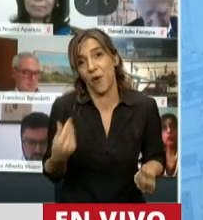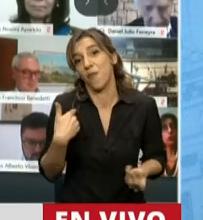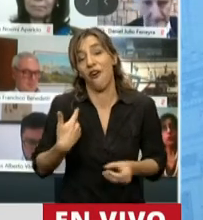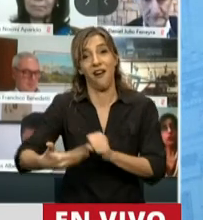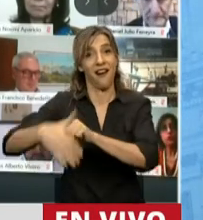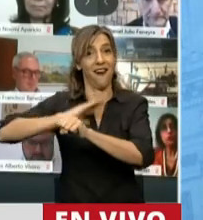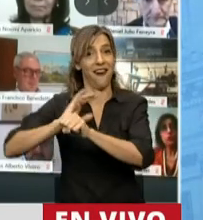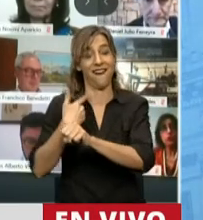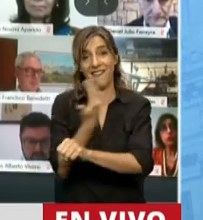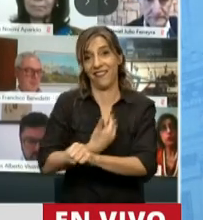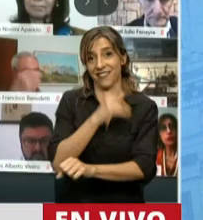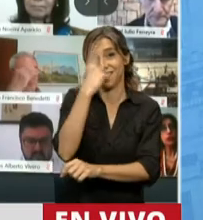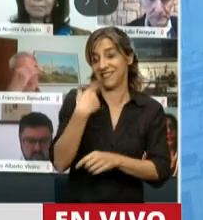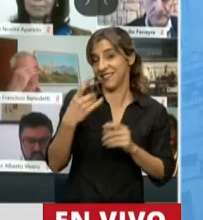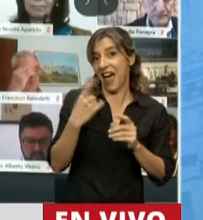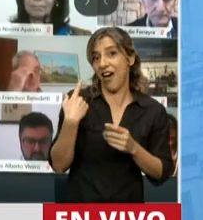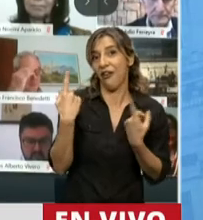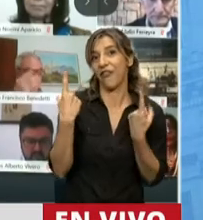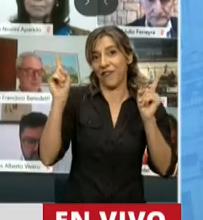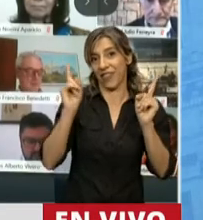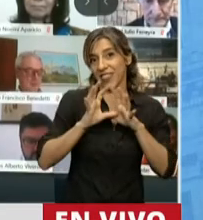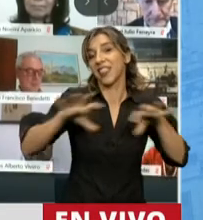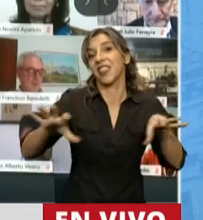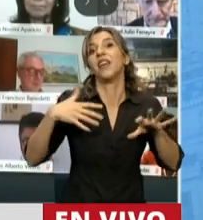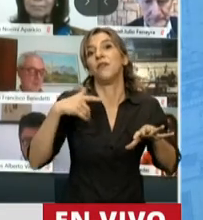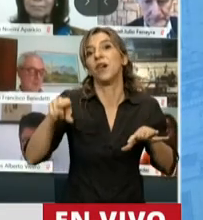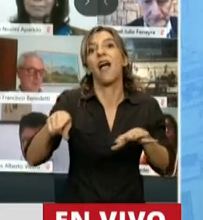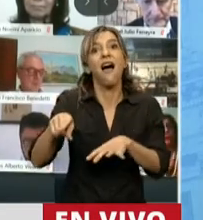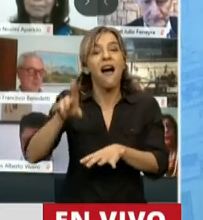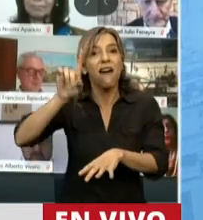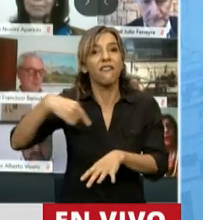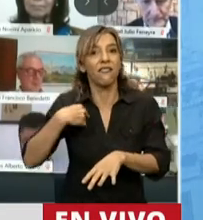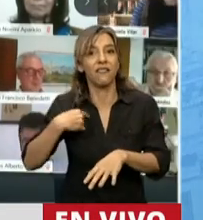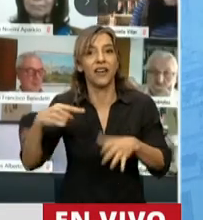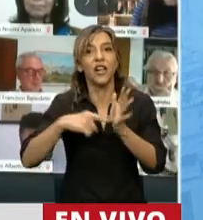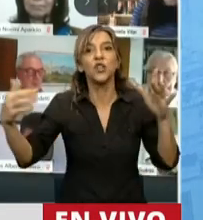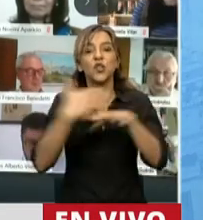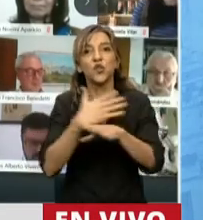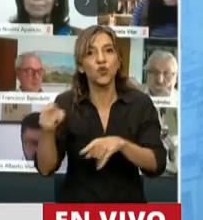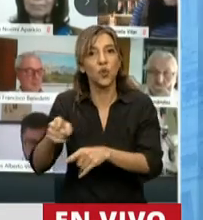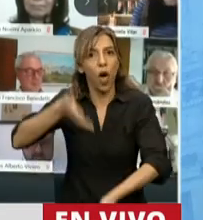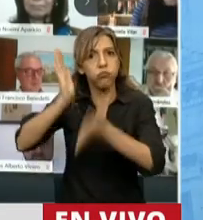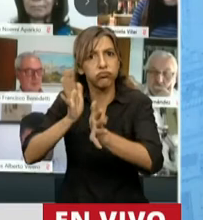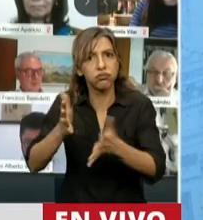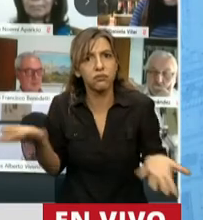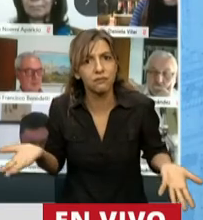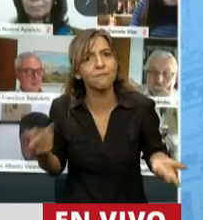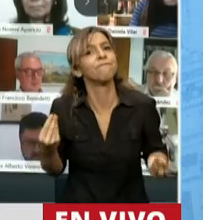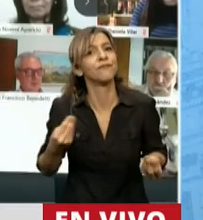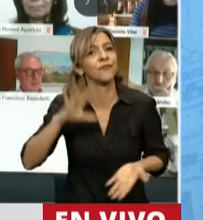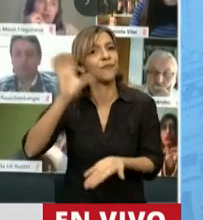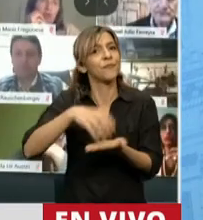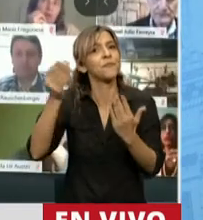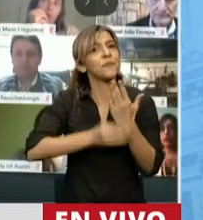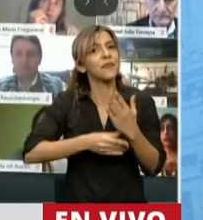Larreta. Evidentemente es allí donde mandan a reprimir y hay responsables políticos. Hay un ministro de Seguridad que es el